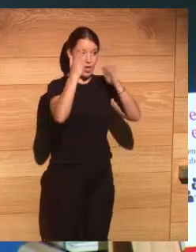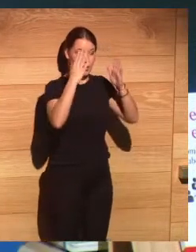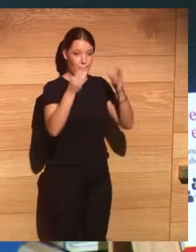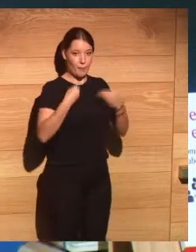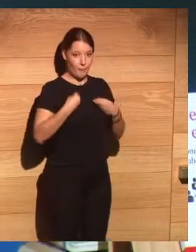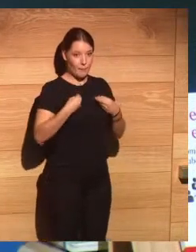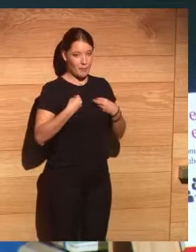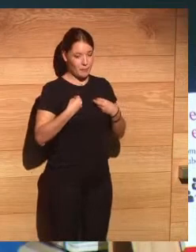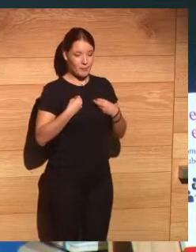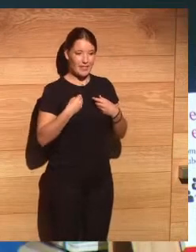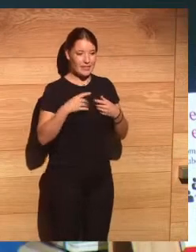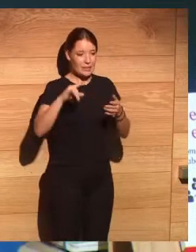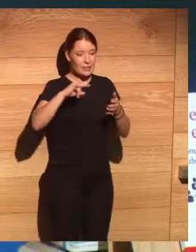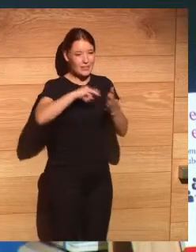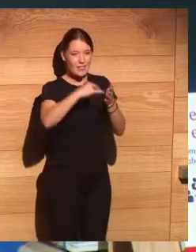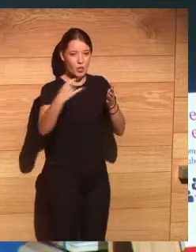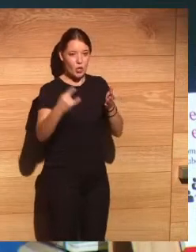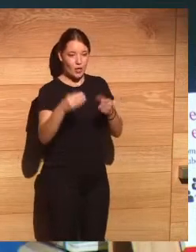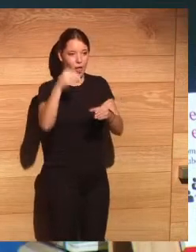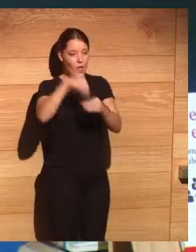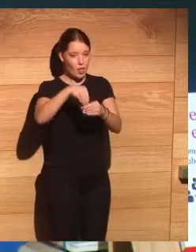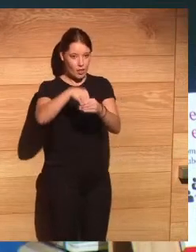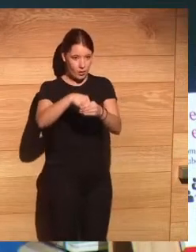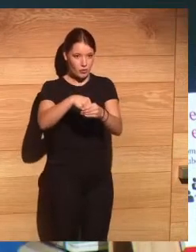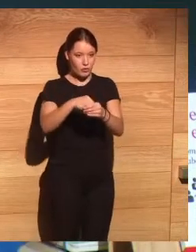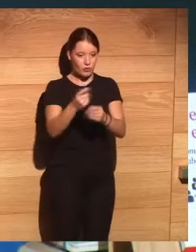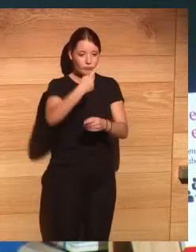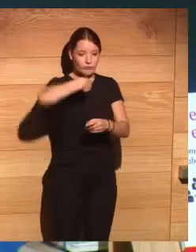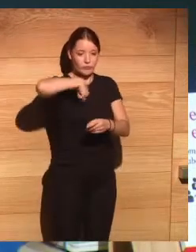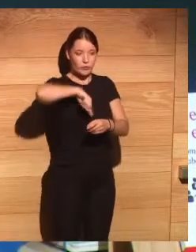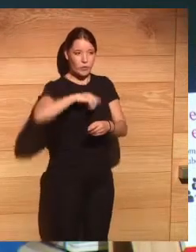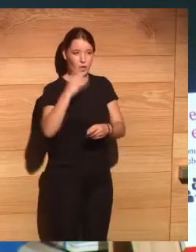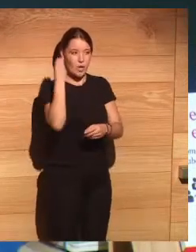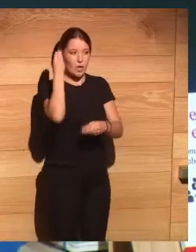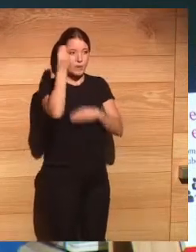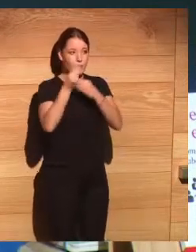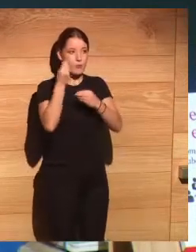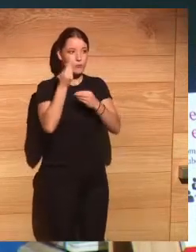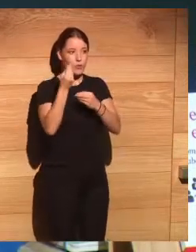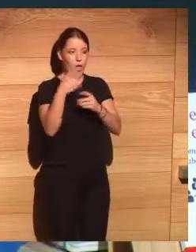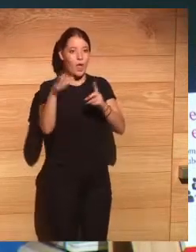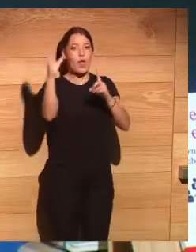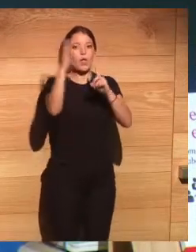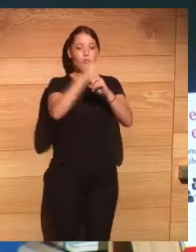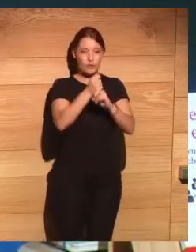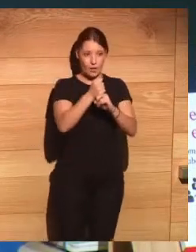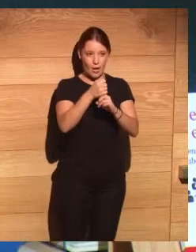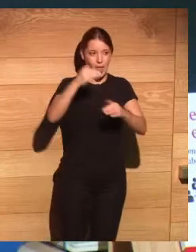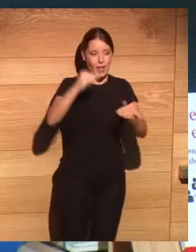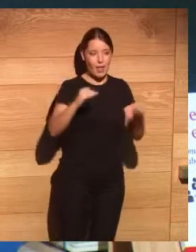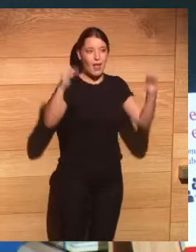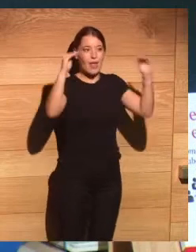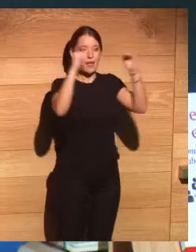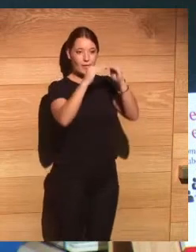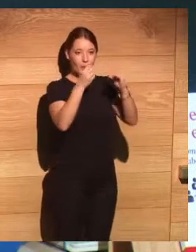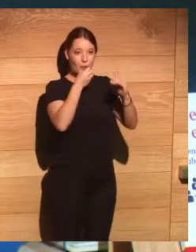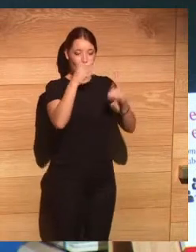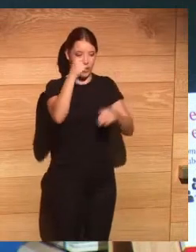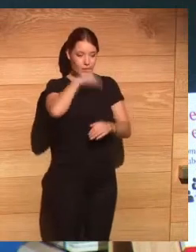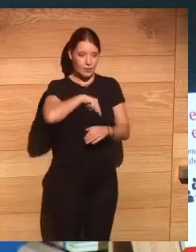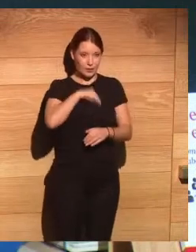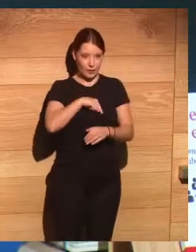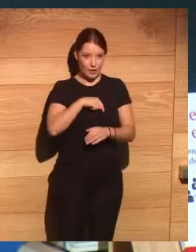muy meditizado para tecnologías y obviamente tenemos que volver a reencontrar nuestro equilibrio en el bienestar psicológico desde la psicología eso va a mi capítulo